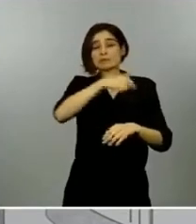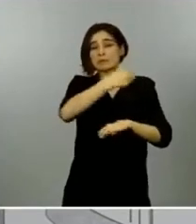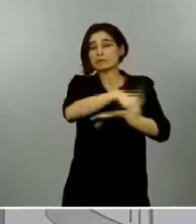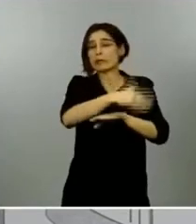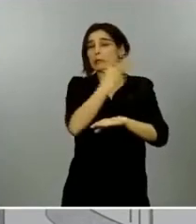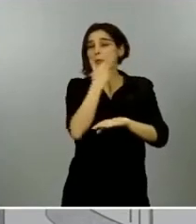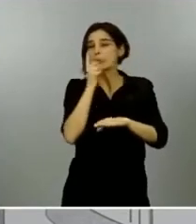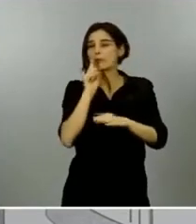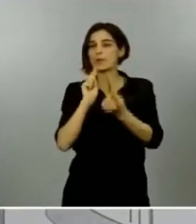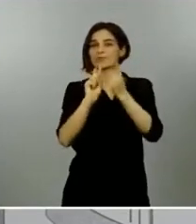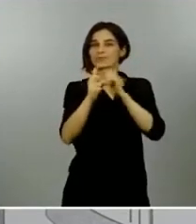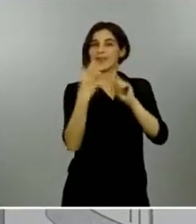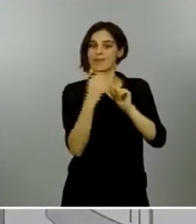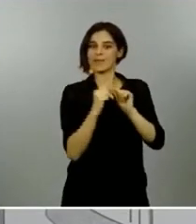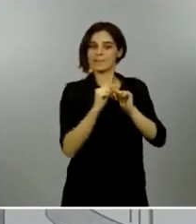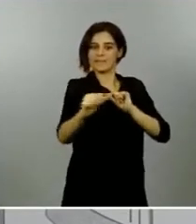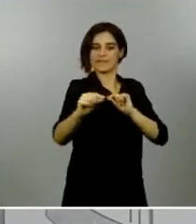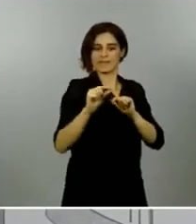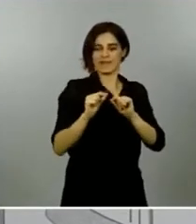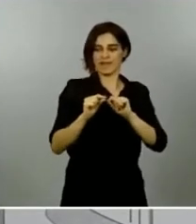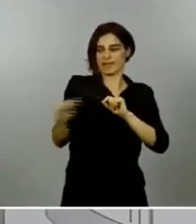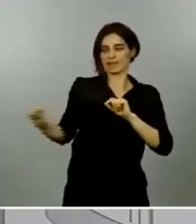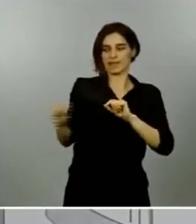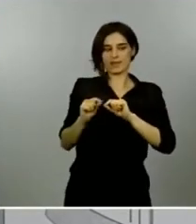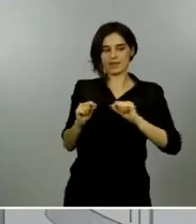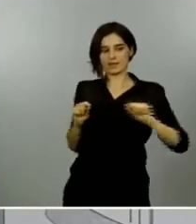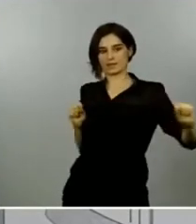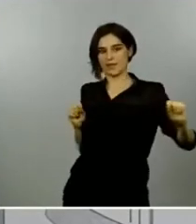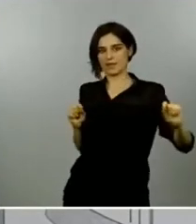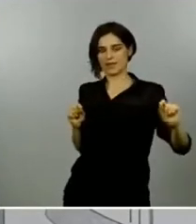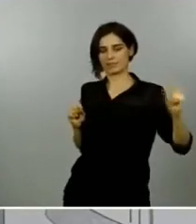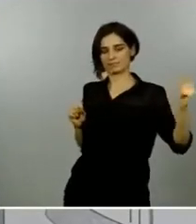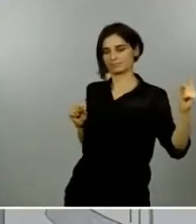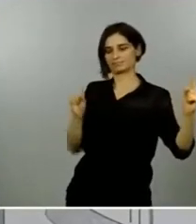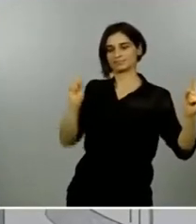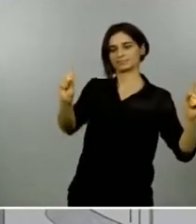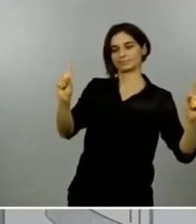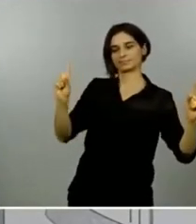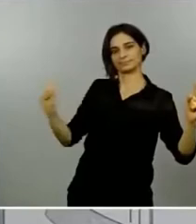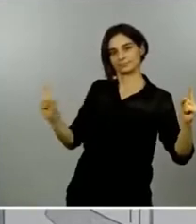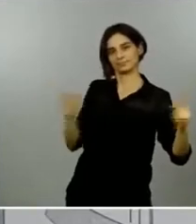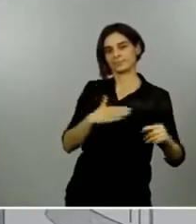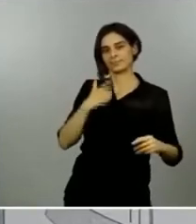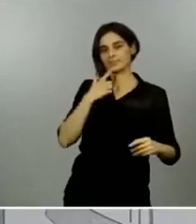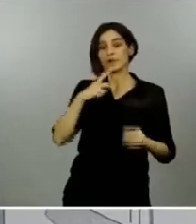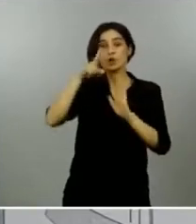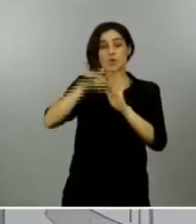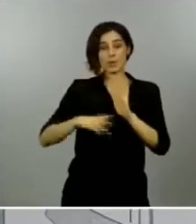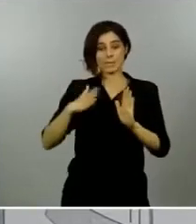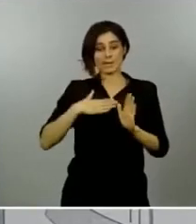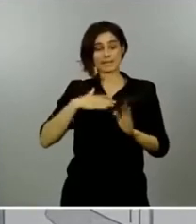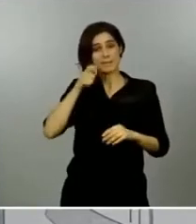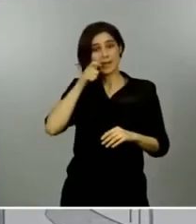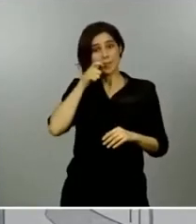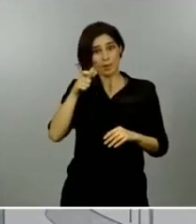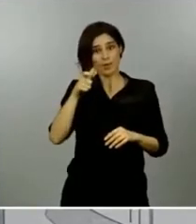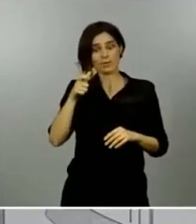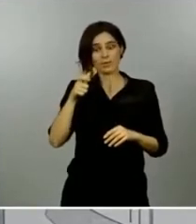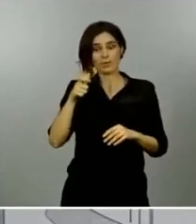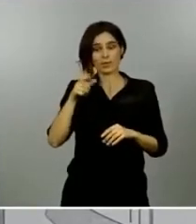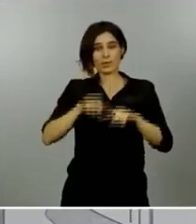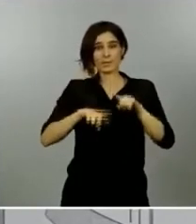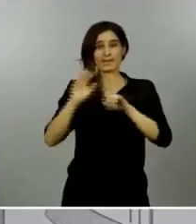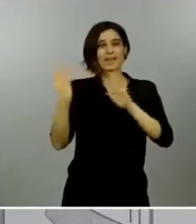Que cada cual siga a rajatabla las reglas que rigen en su localidad durante cada fase de la desescalada.